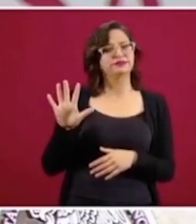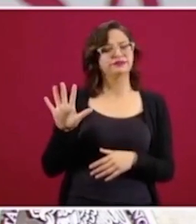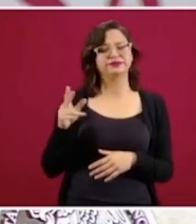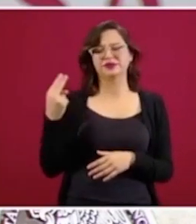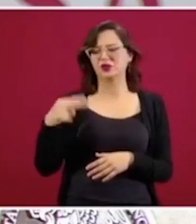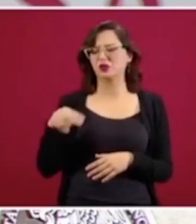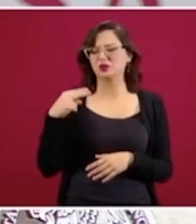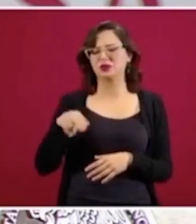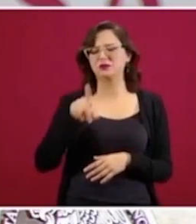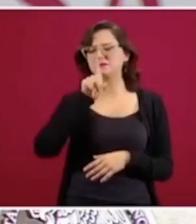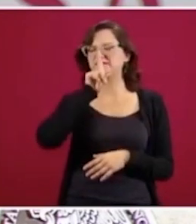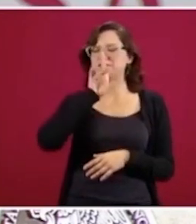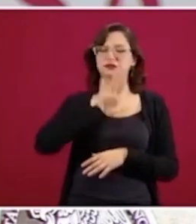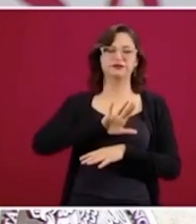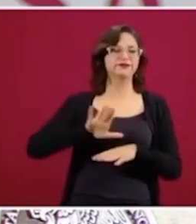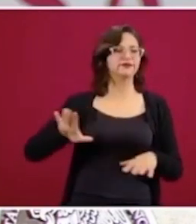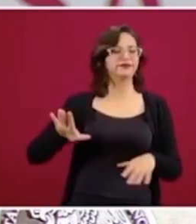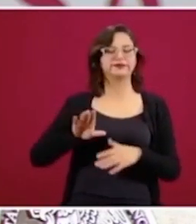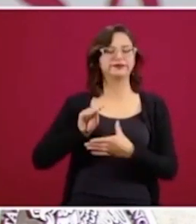preferible olvidar.